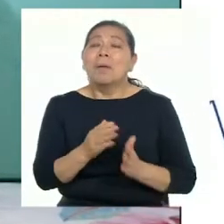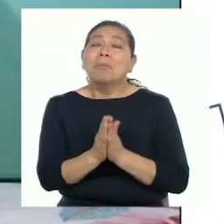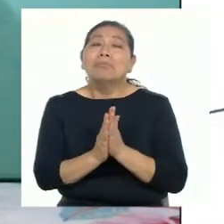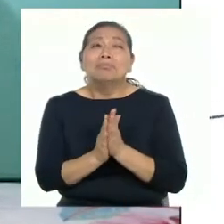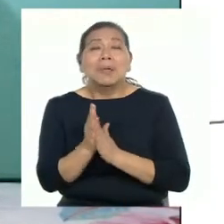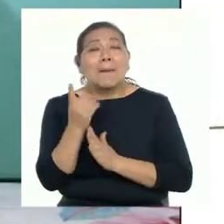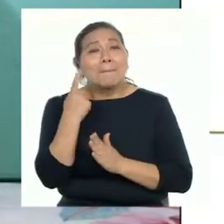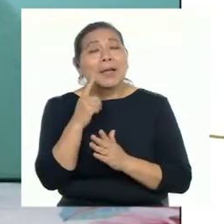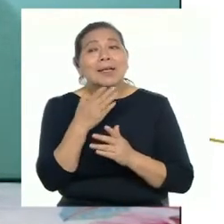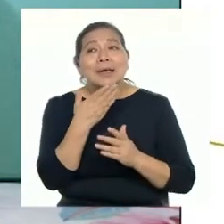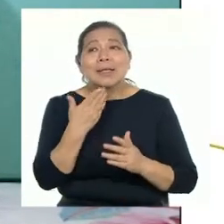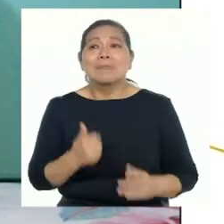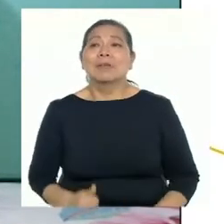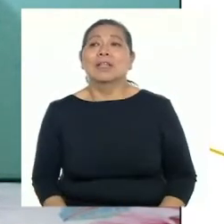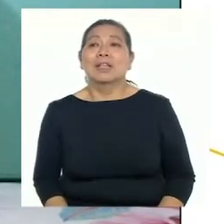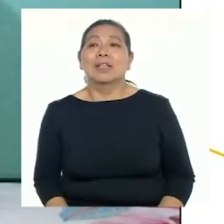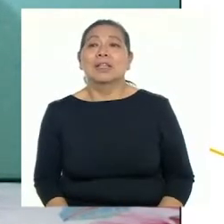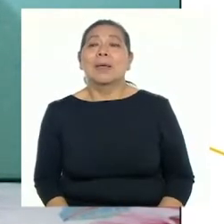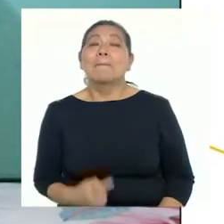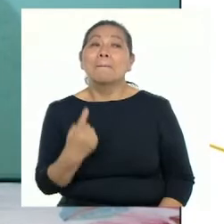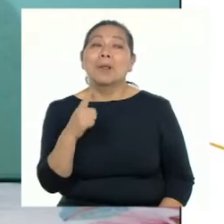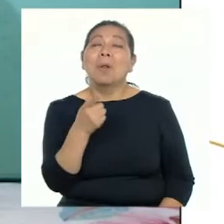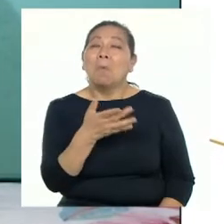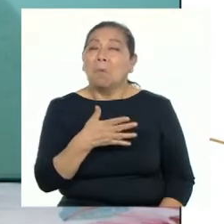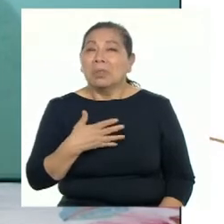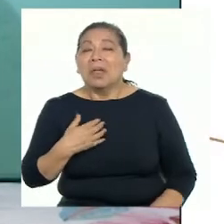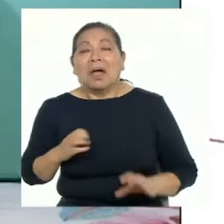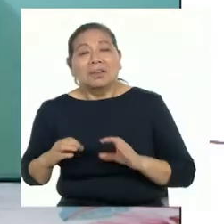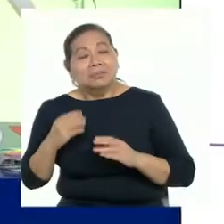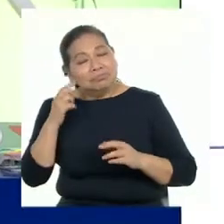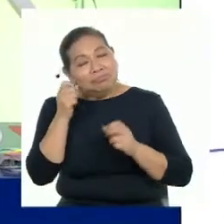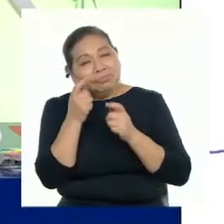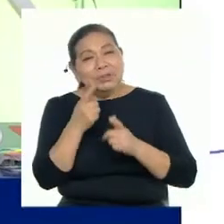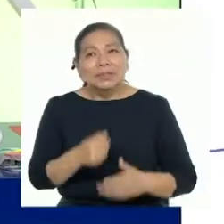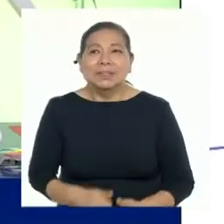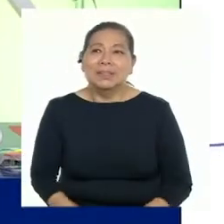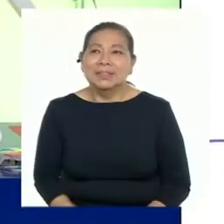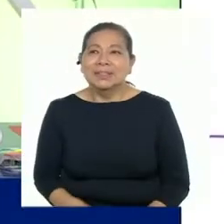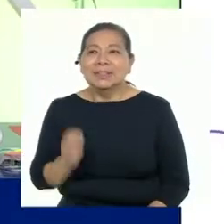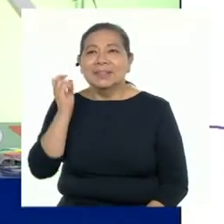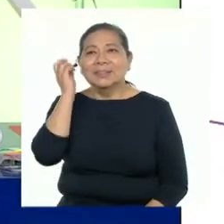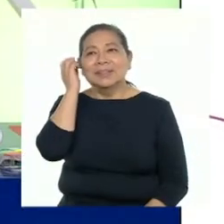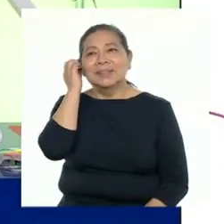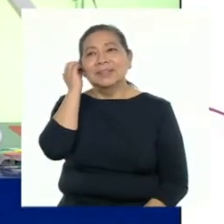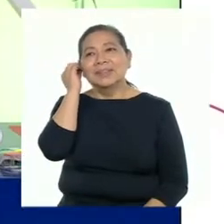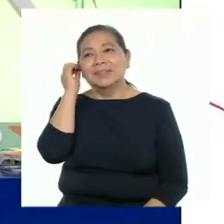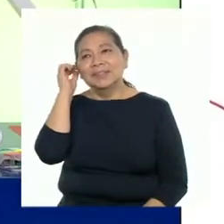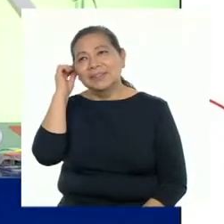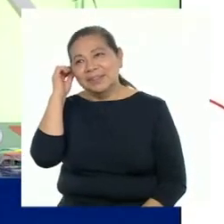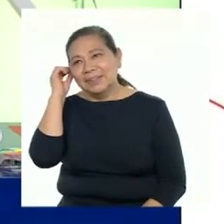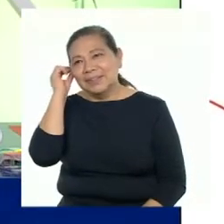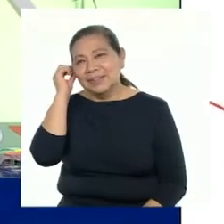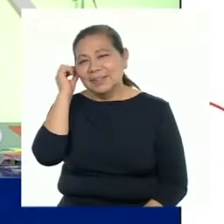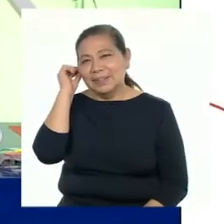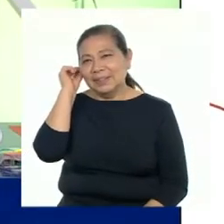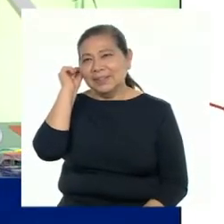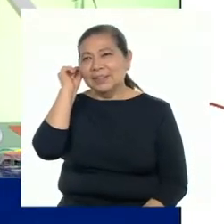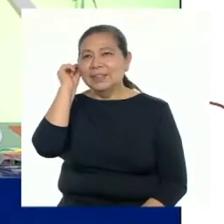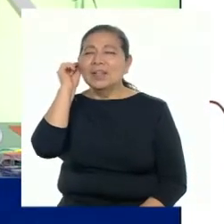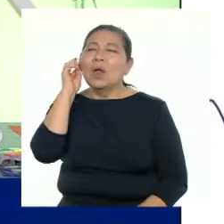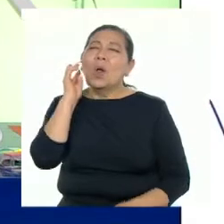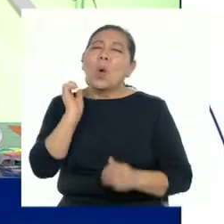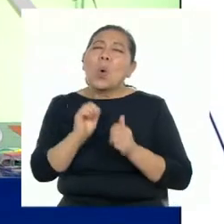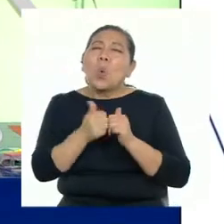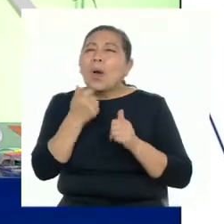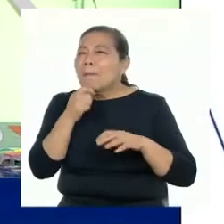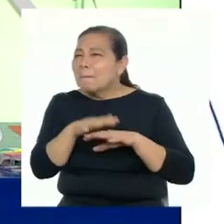propósito grande y con el camino nosotros debemos ir descubriendo. Cuéntenme, chicos, ¿la situación actual les ha cambiado